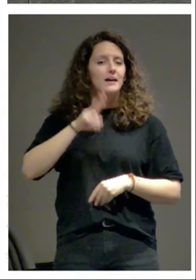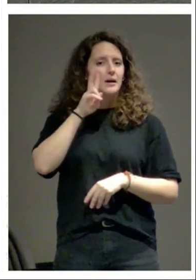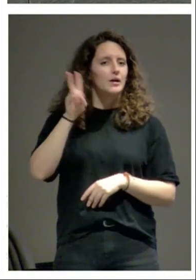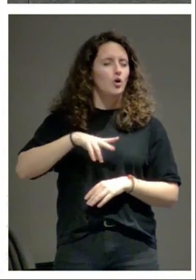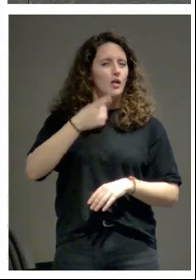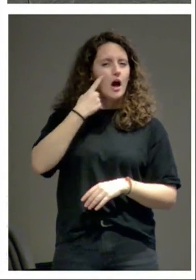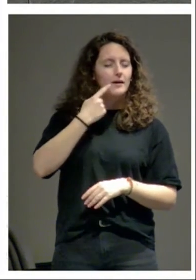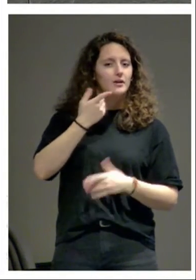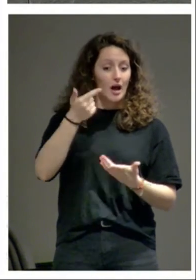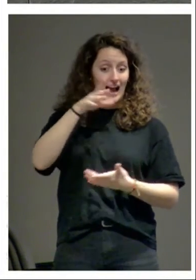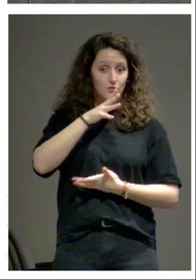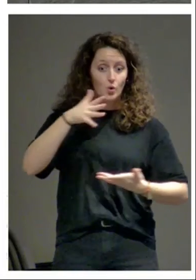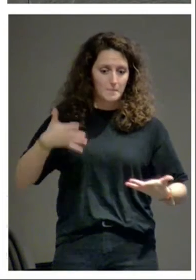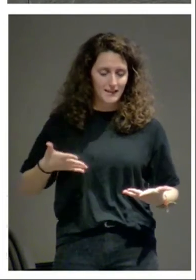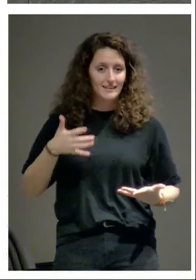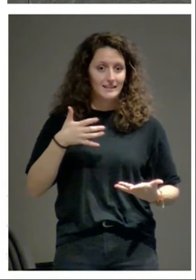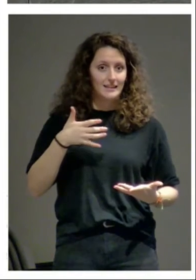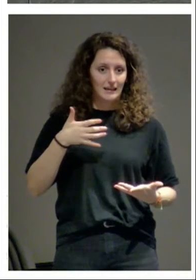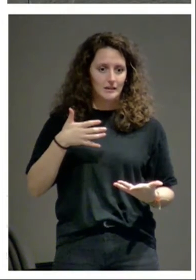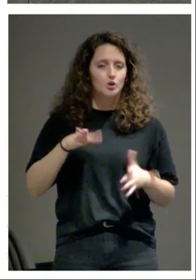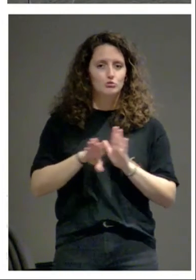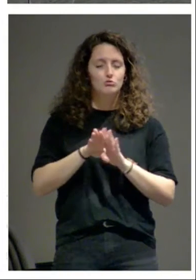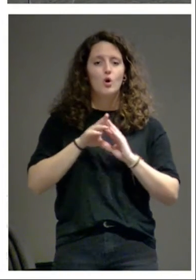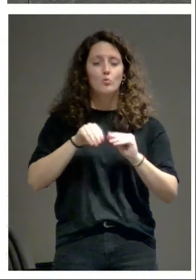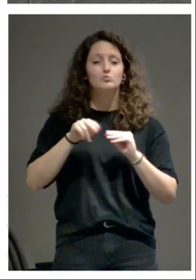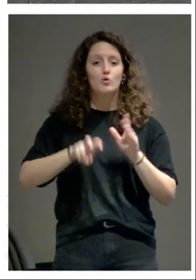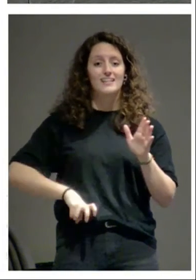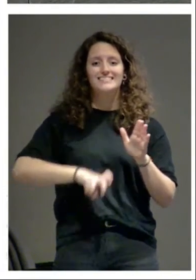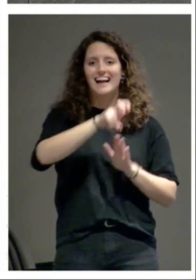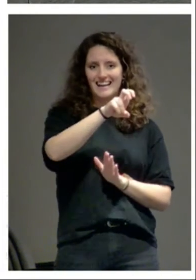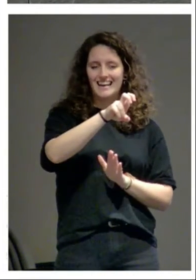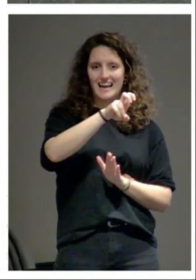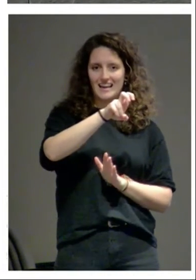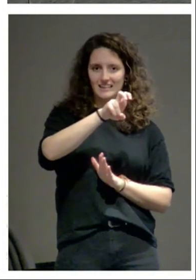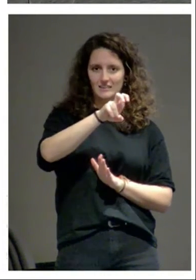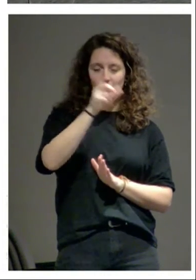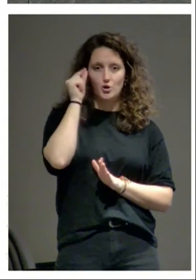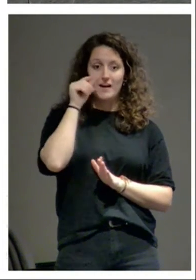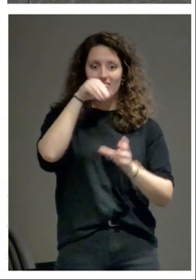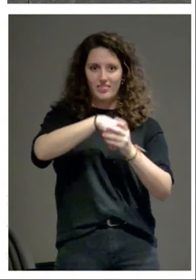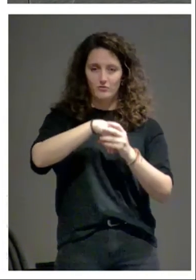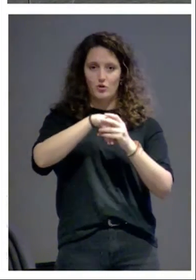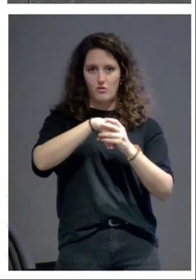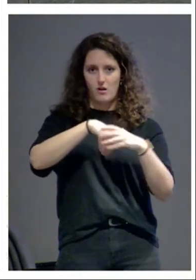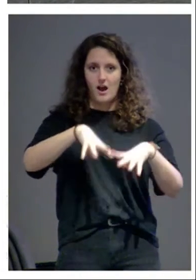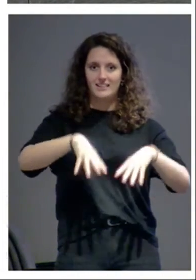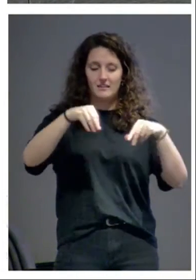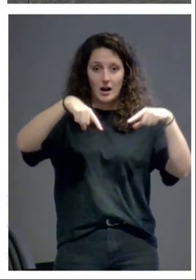todavía tenemos hoy un uso de una escalera románica que está metido en la catedral gótica